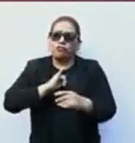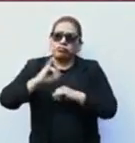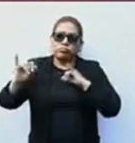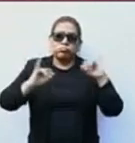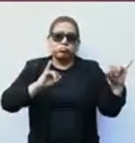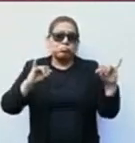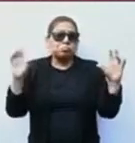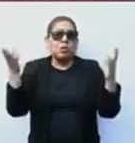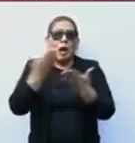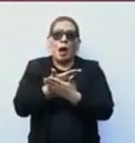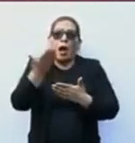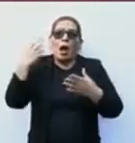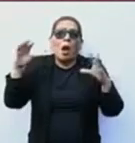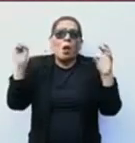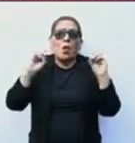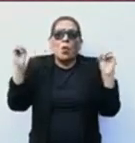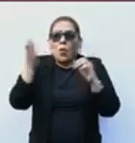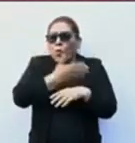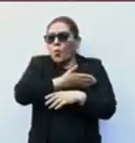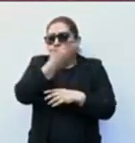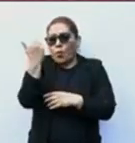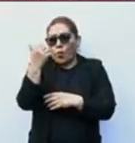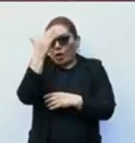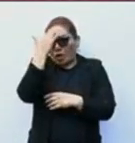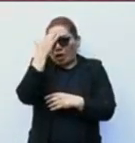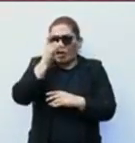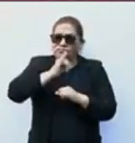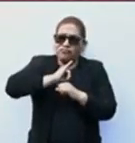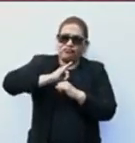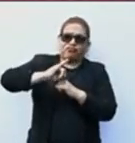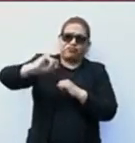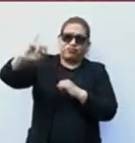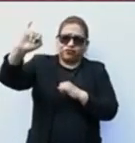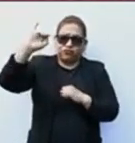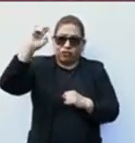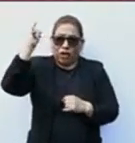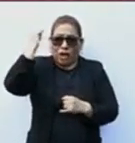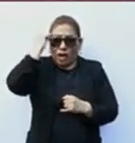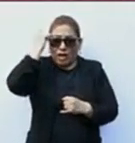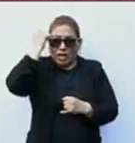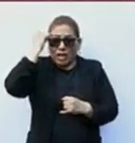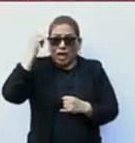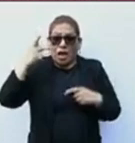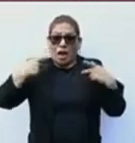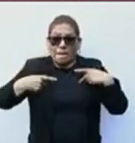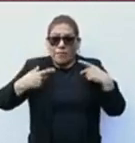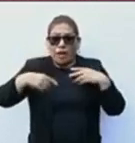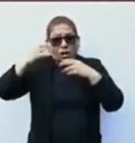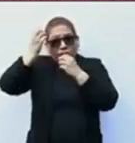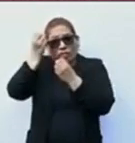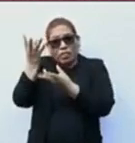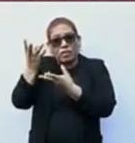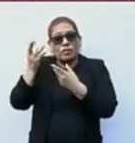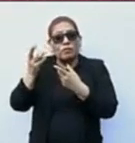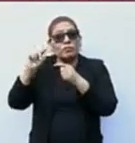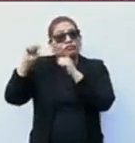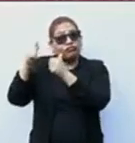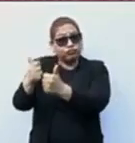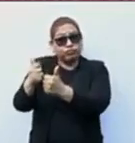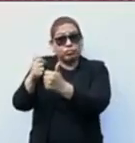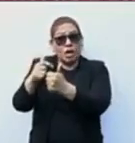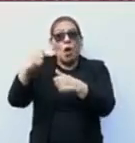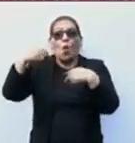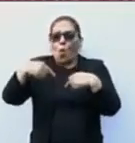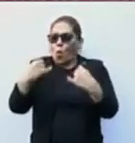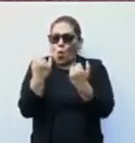allá donde las poblaciones indígenas estaban abandonadas. Hoy son, igual que ustedes, los